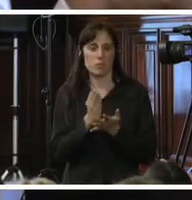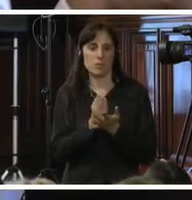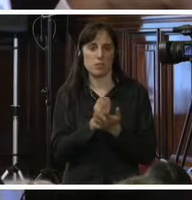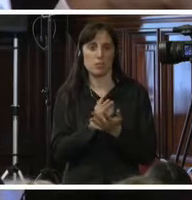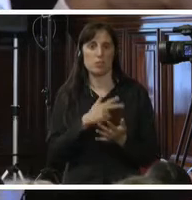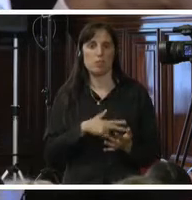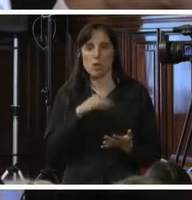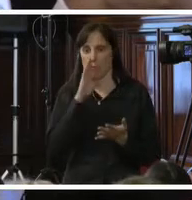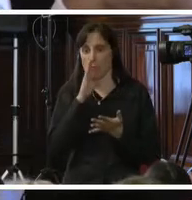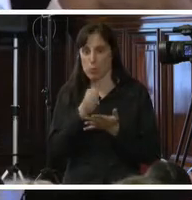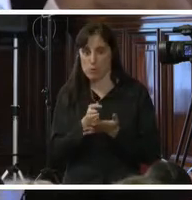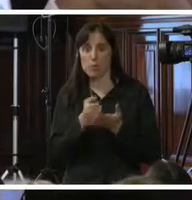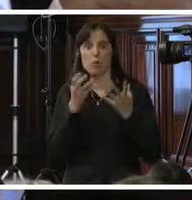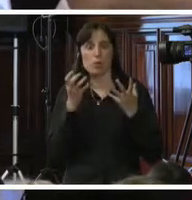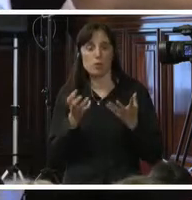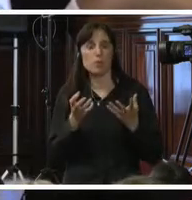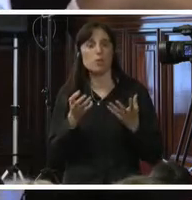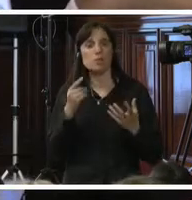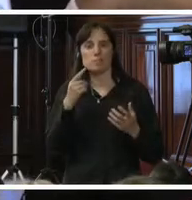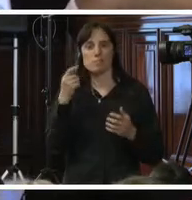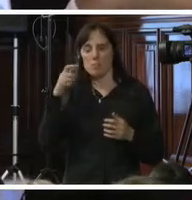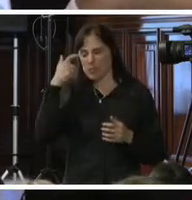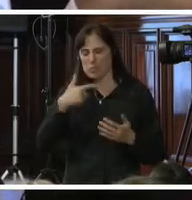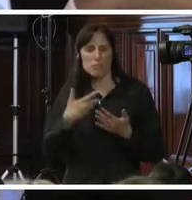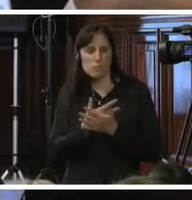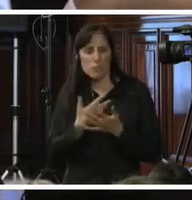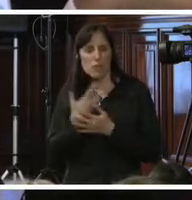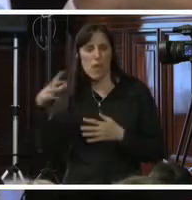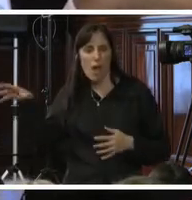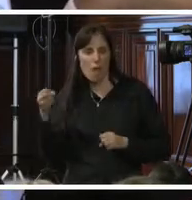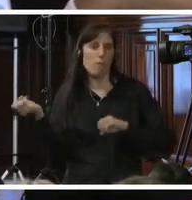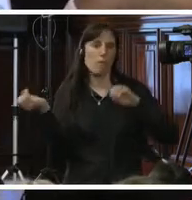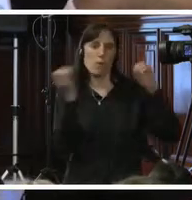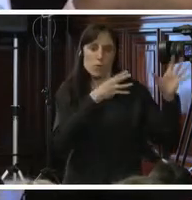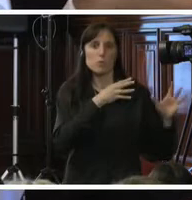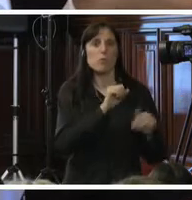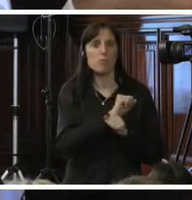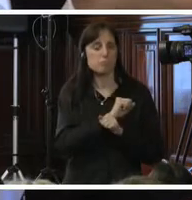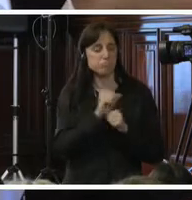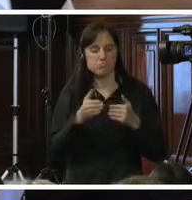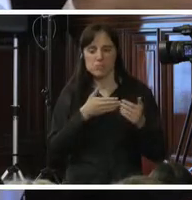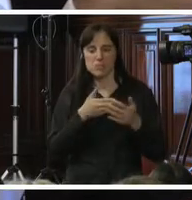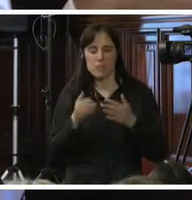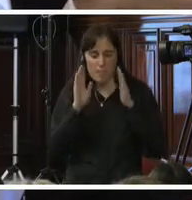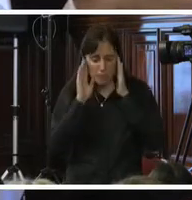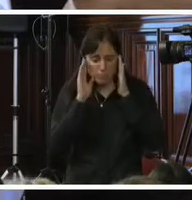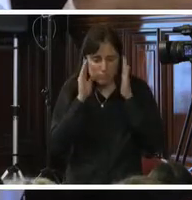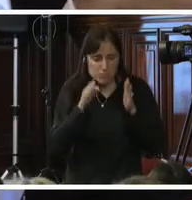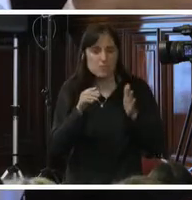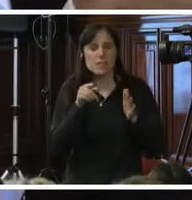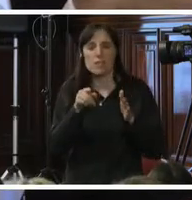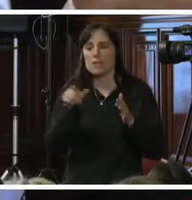último, es necesario asegurar que las víctimas sean consideradas como tales, independiente de que las autoridades capturen y judicialicen al tratante.